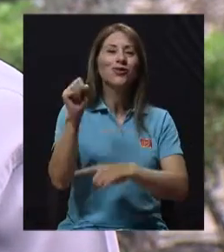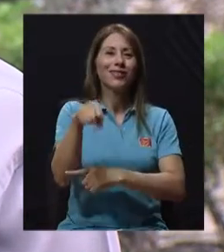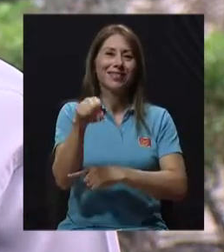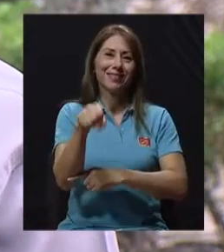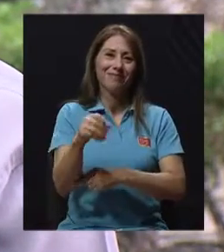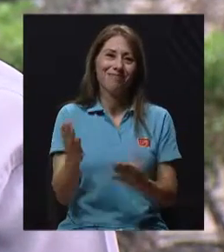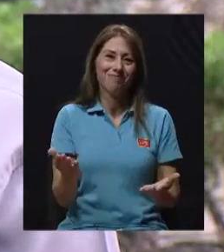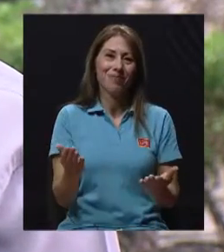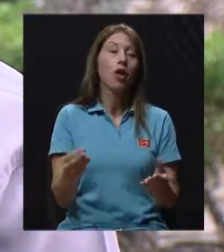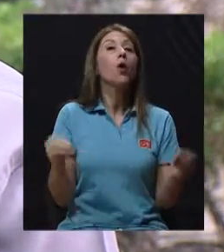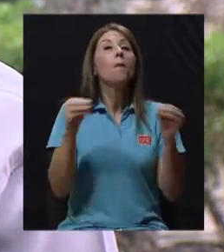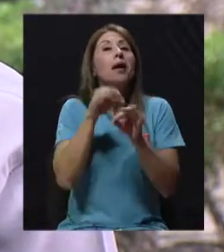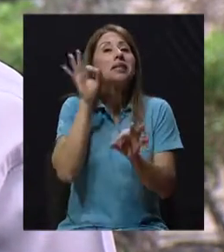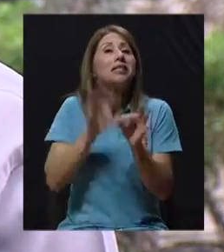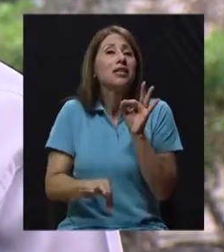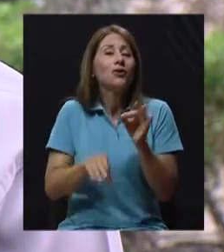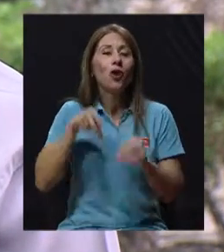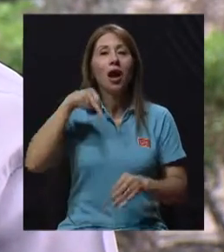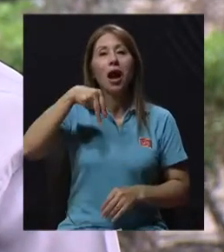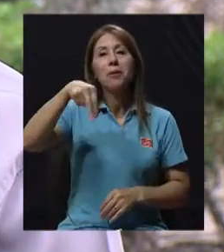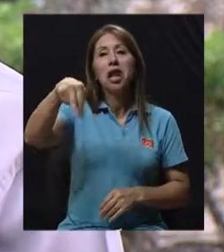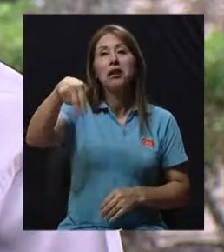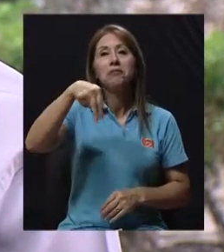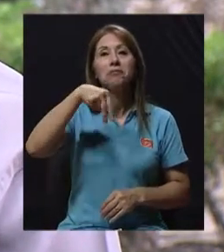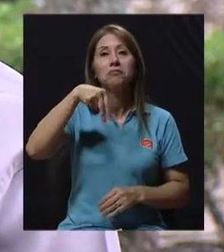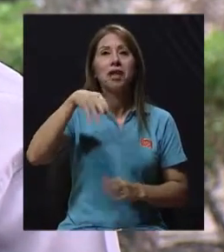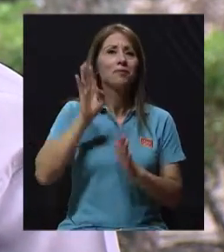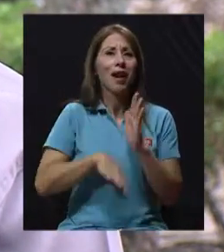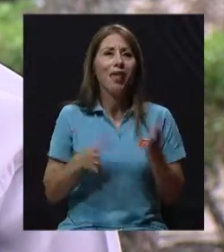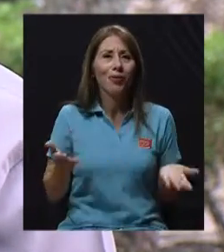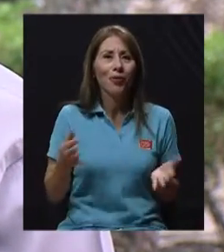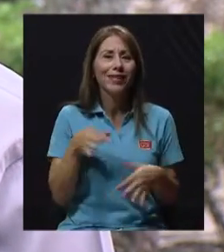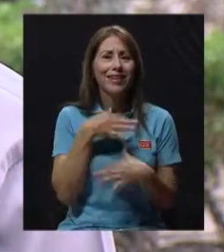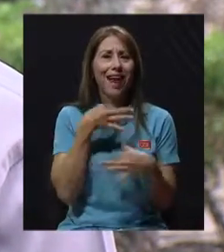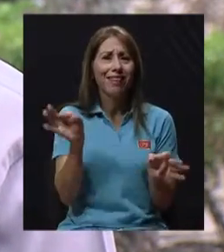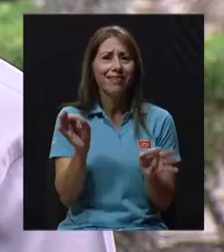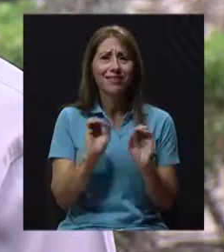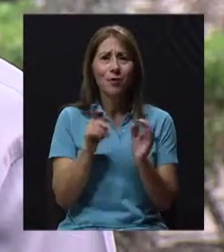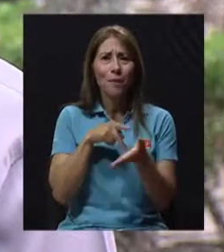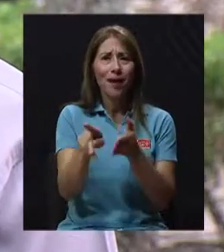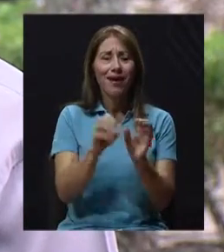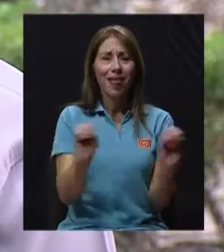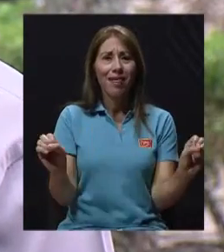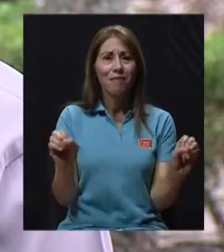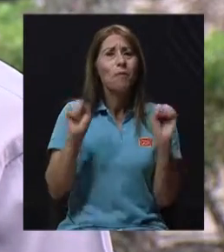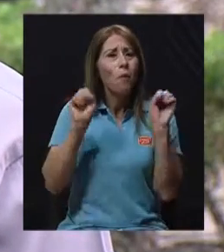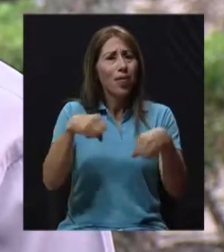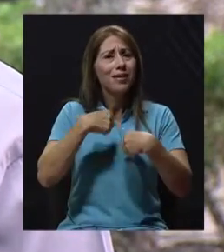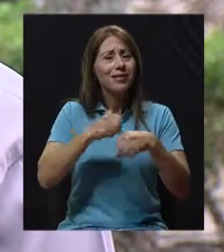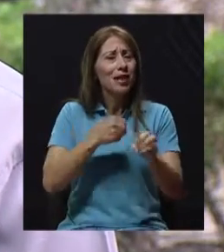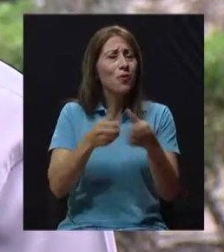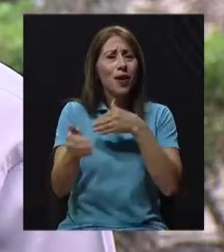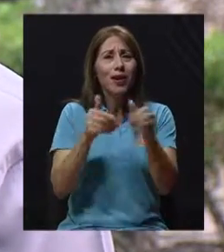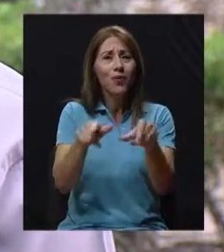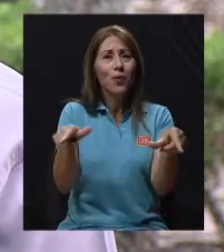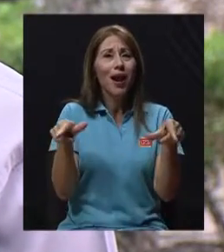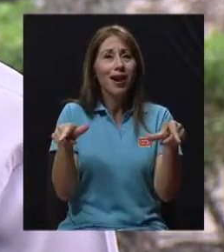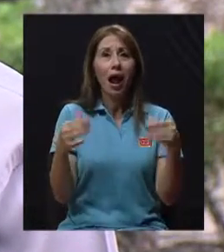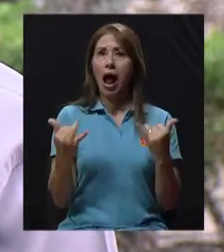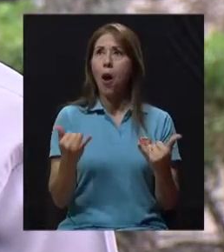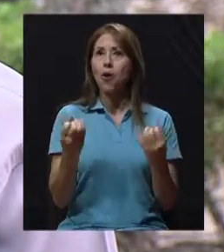sencillo es caminar porque es barato, es gratis, uno puede caminar en todo lado y ahora está muy de moda las carreras y